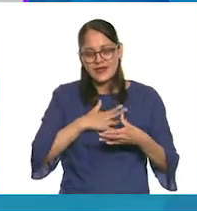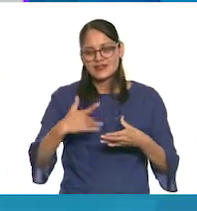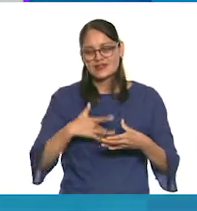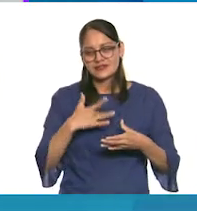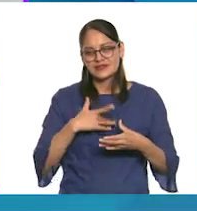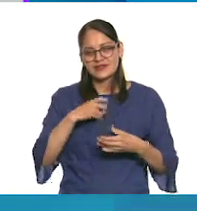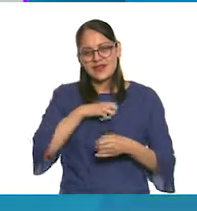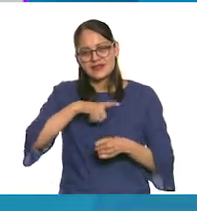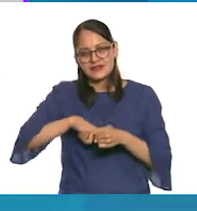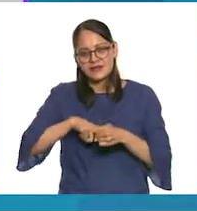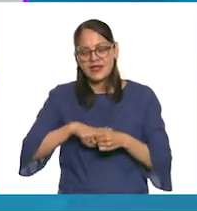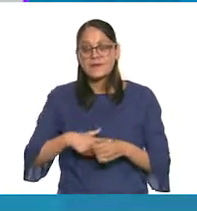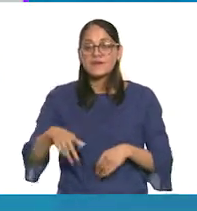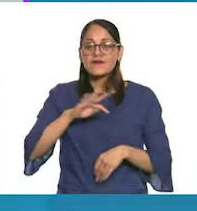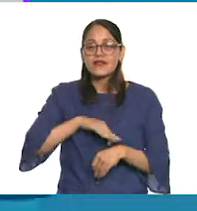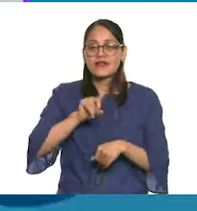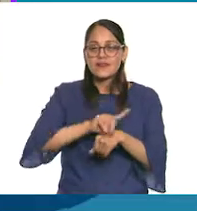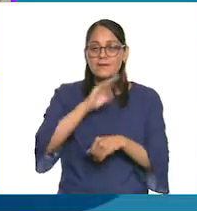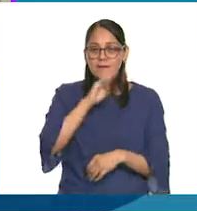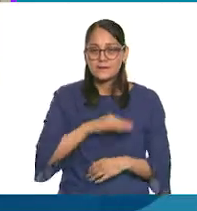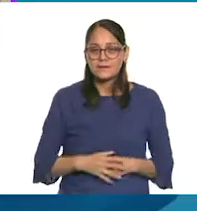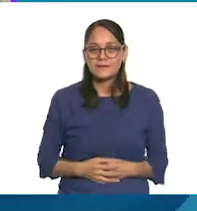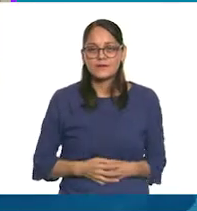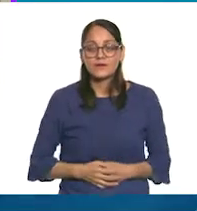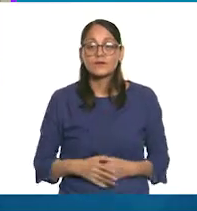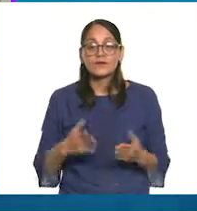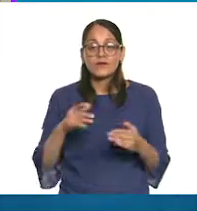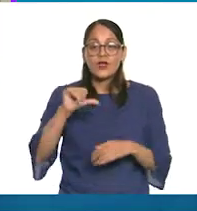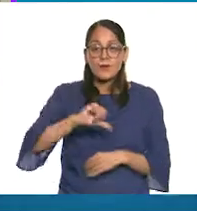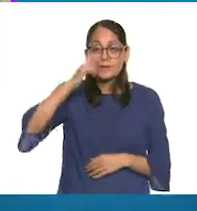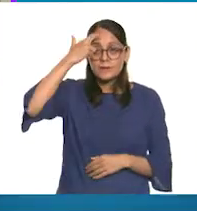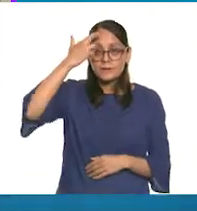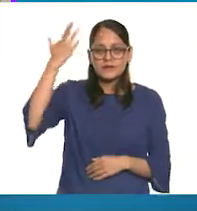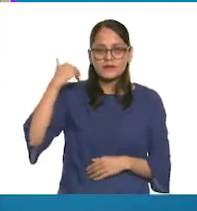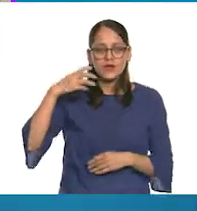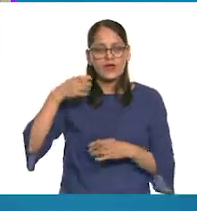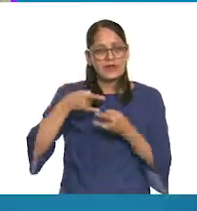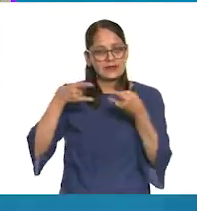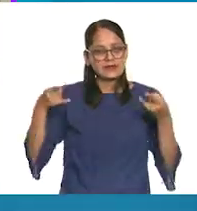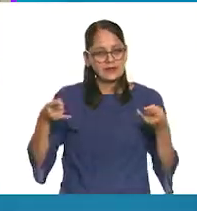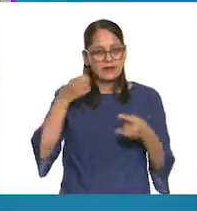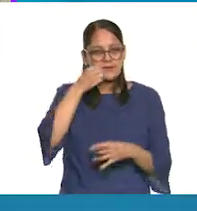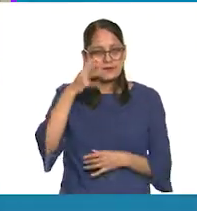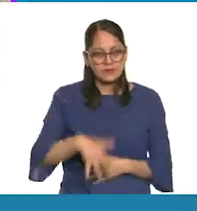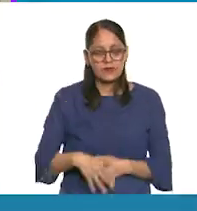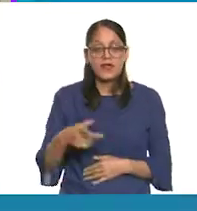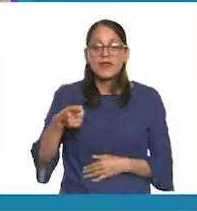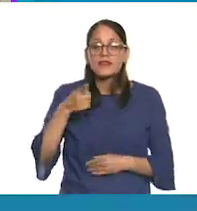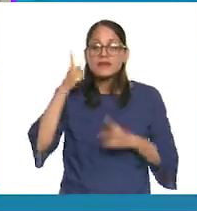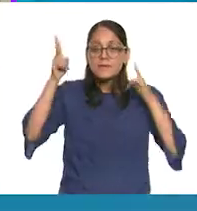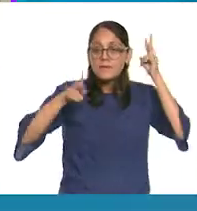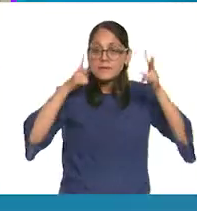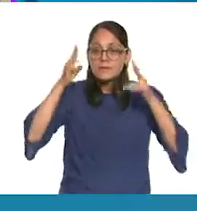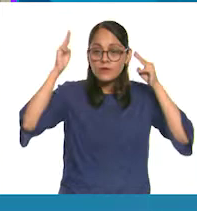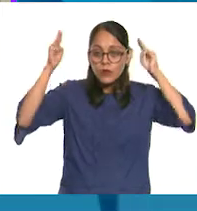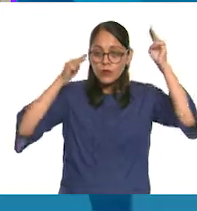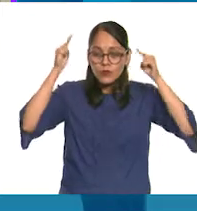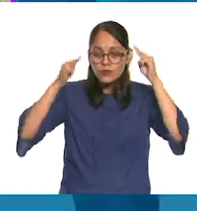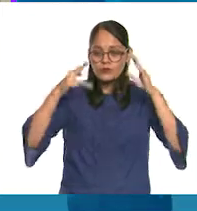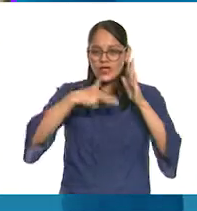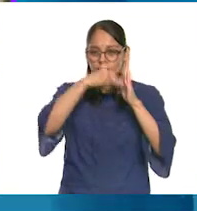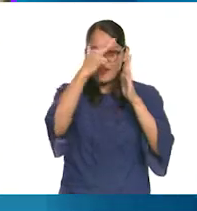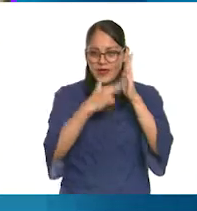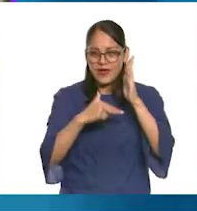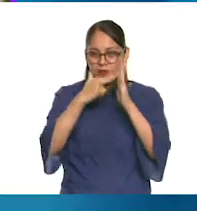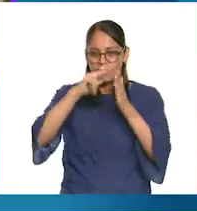especiales. ¡Feliz Días de los Madres! Recuerdo una experiencia muy bonita. Fue la visita al Museo de la Acuarela de